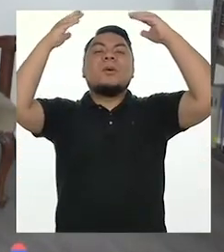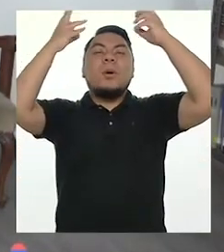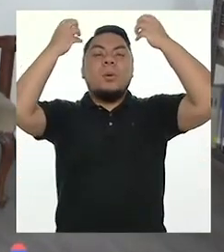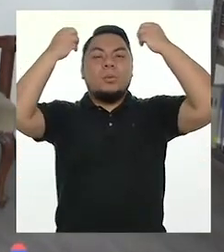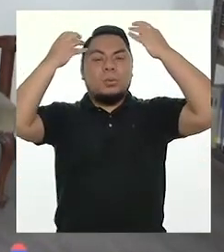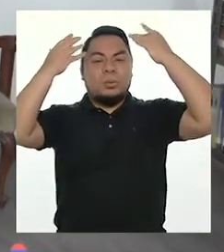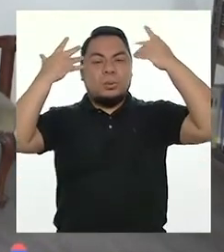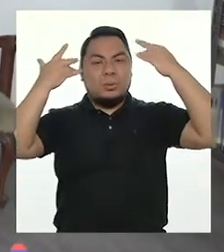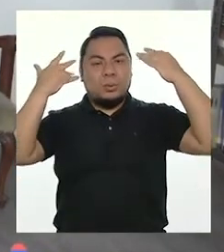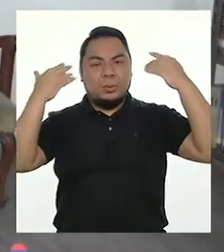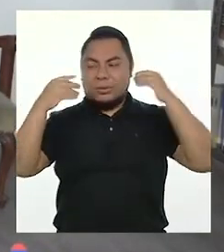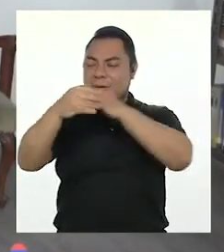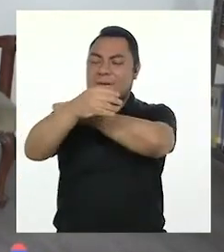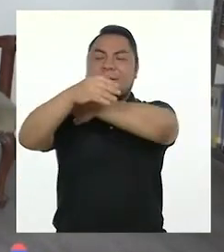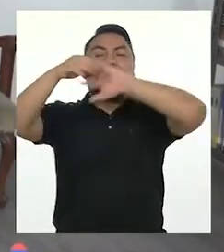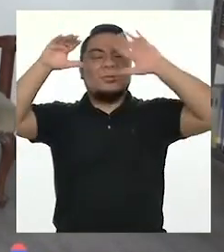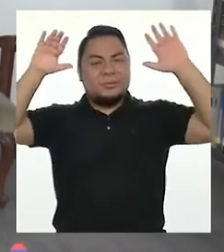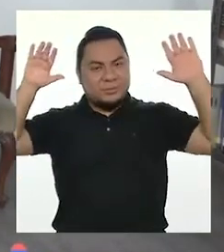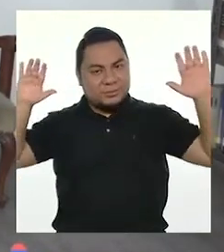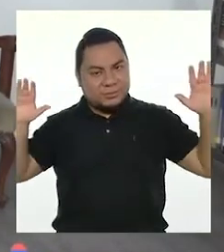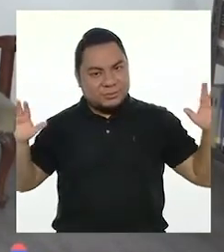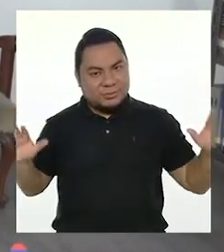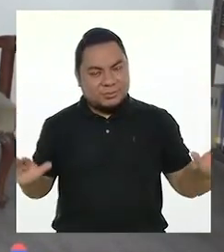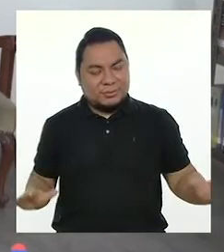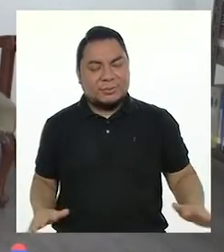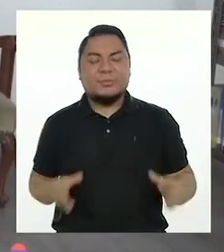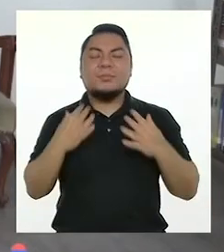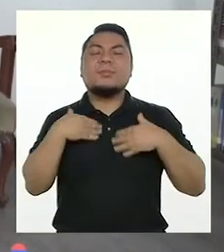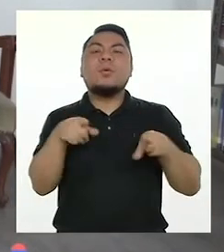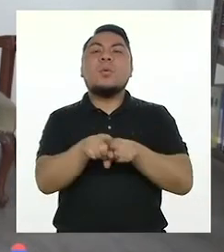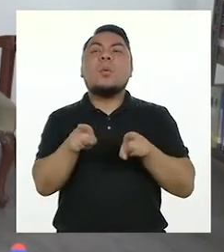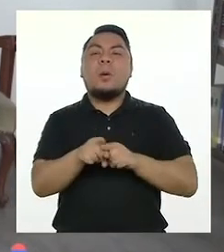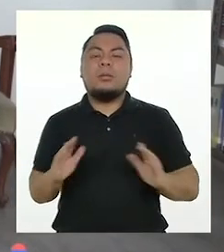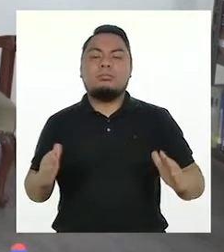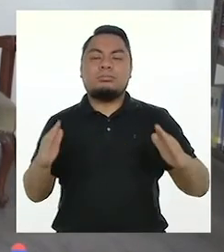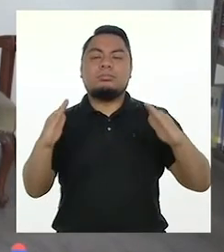Y bajamos los brazos y nos paramos como una montaña, así.